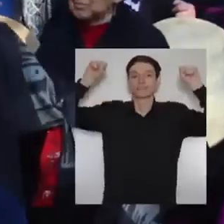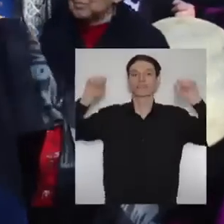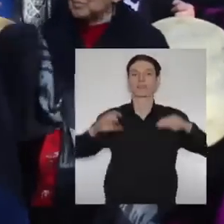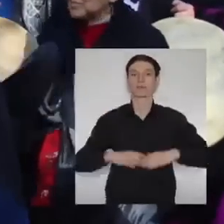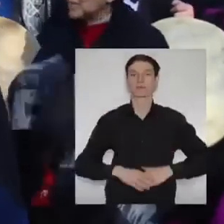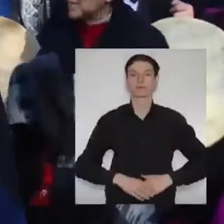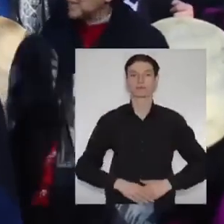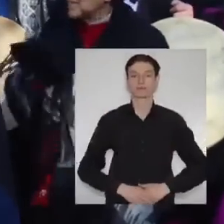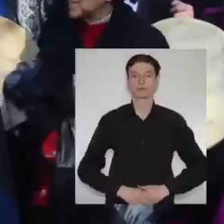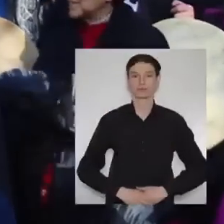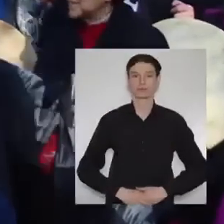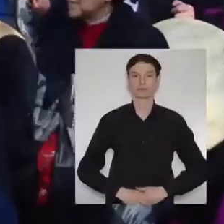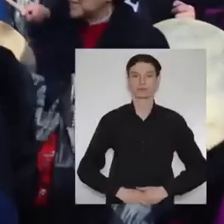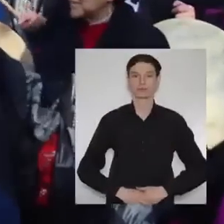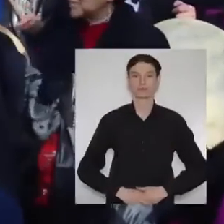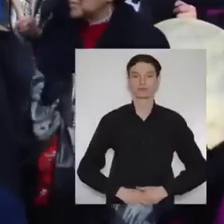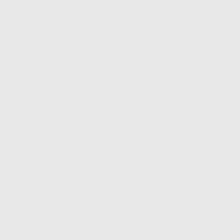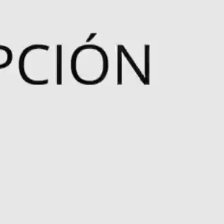¡Vamos!